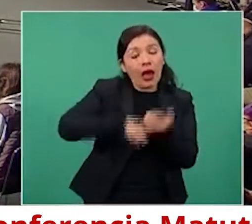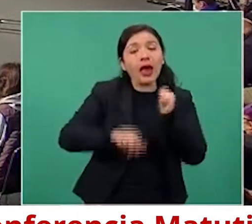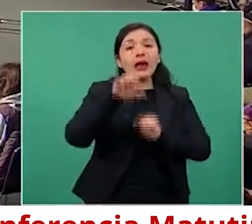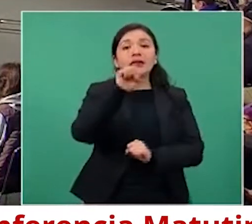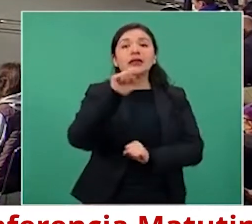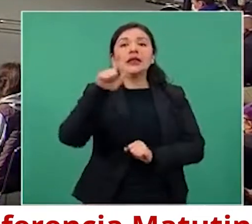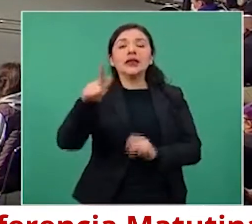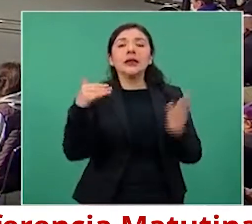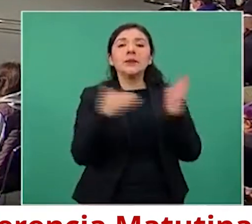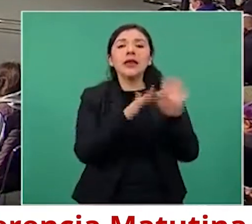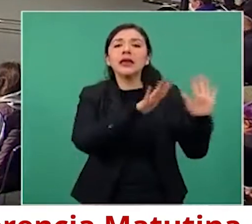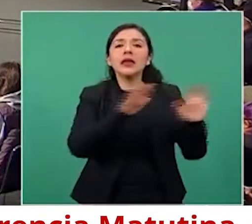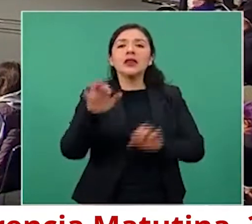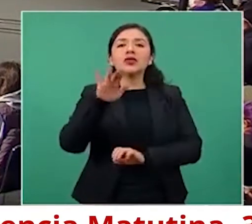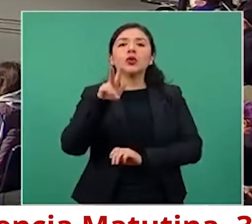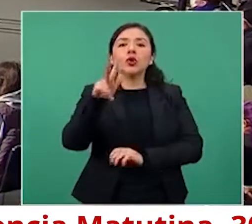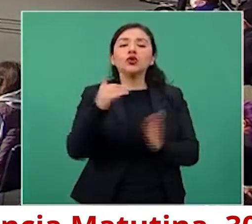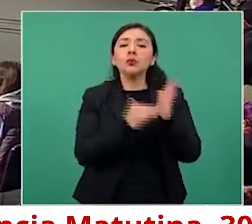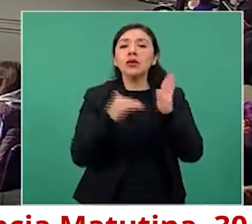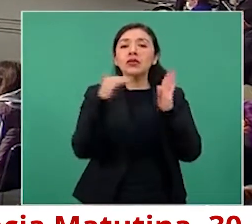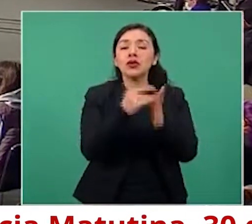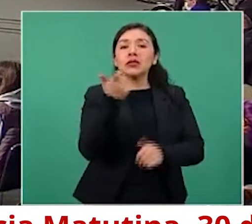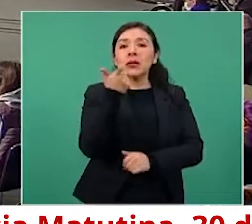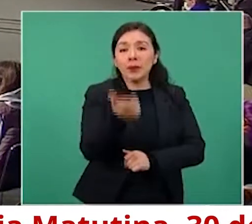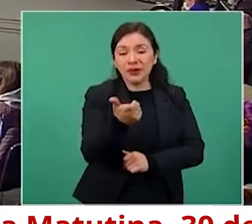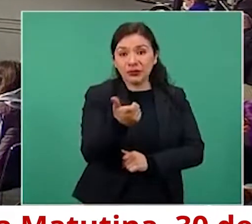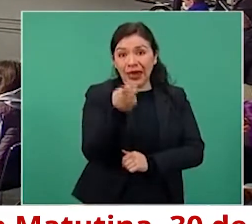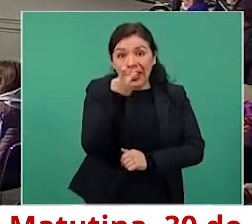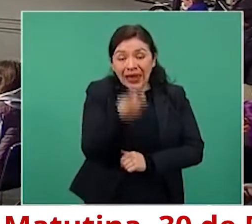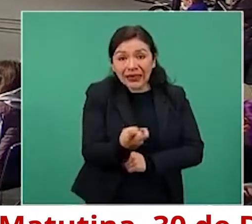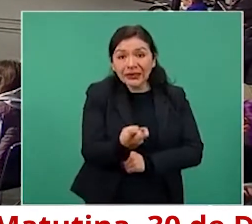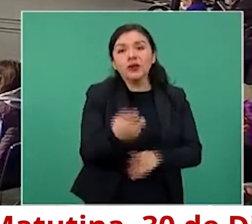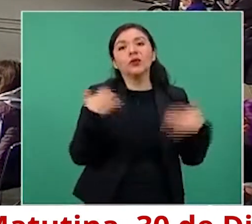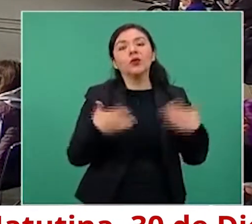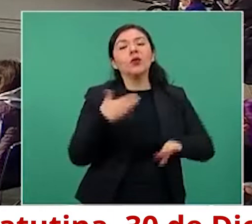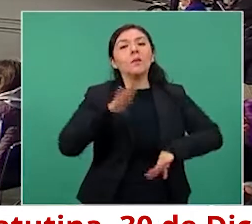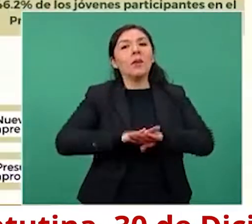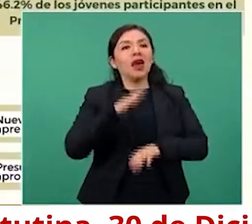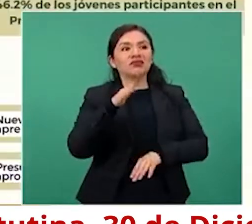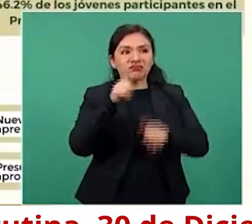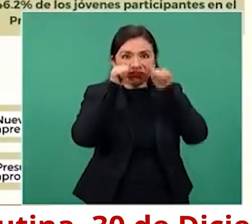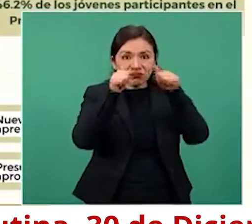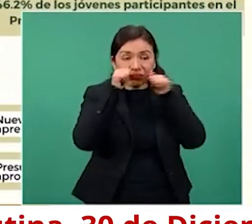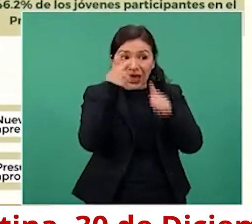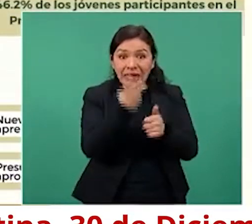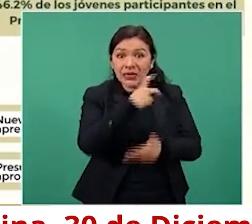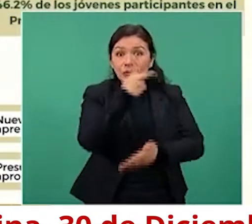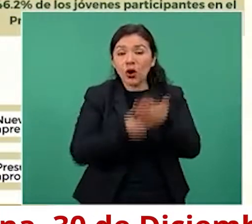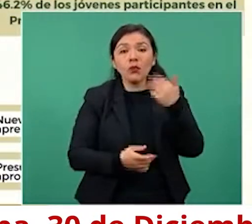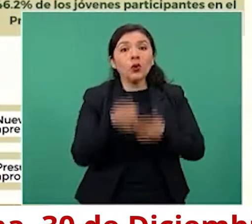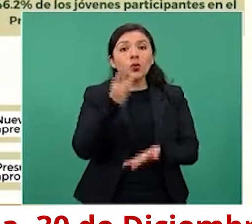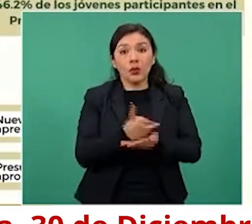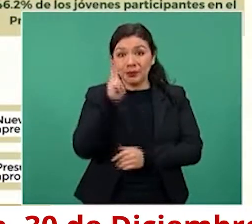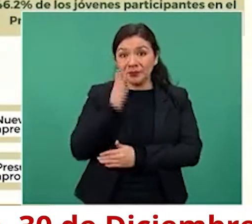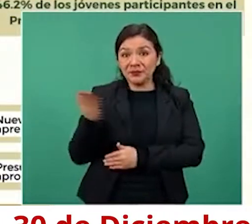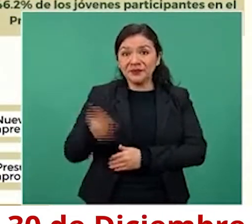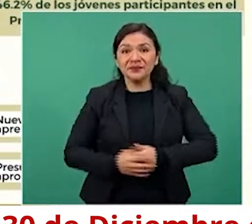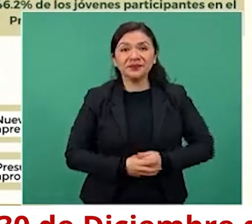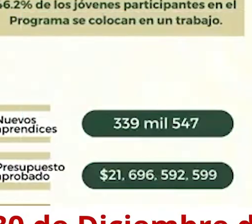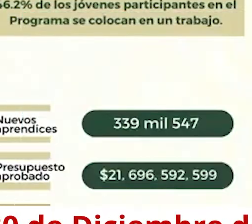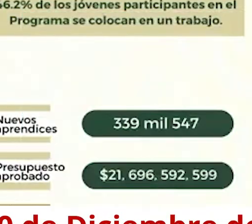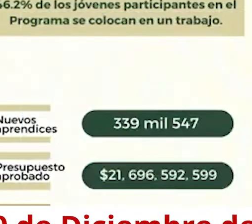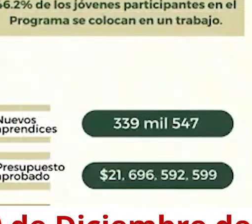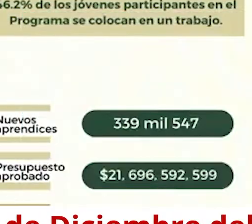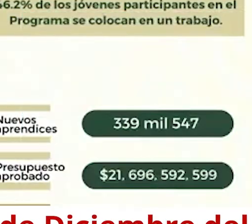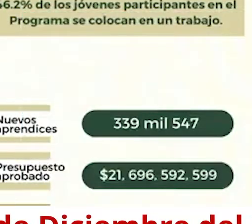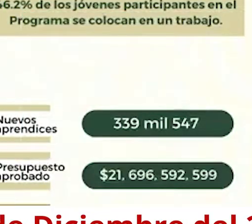558 millones de pesos, lo cual lo hace un programa único en América Latina, es un programa